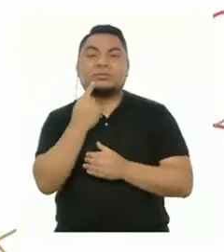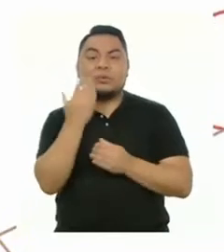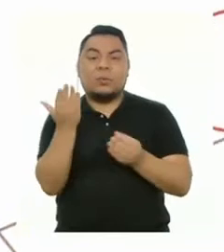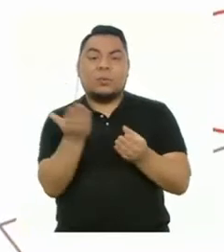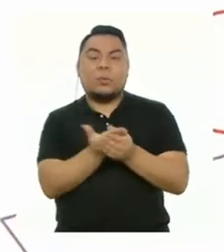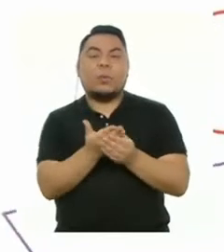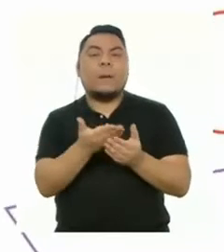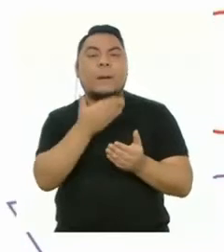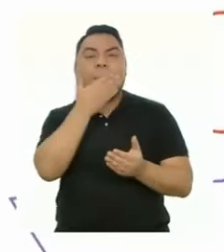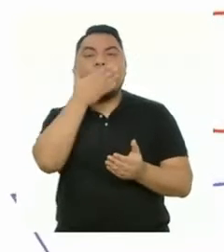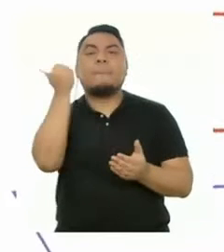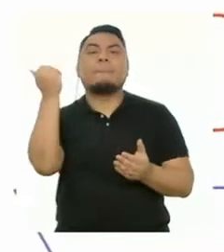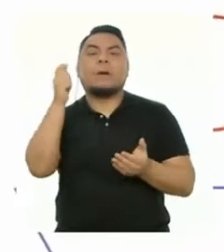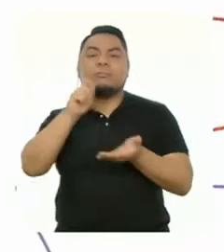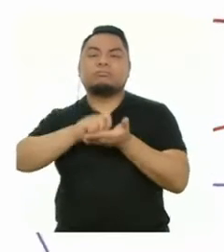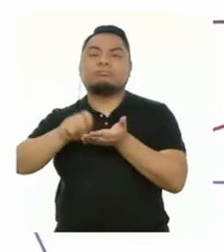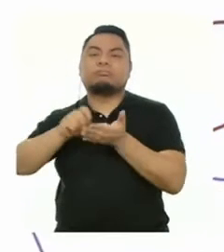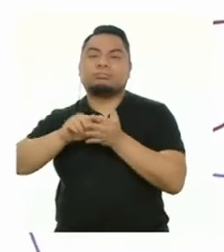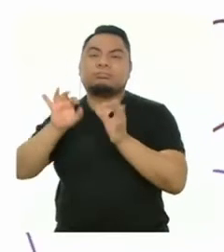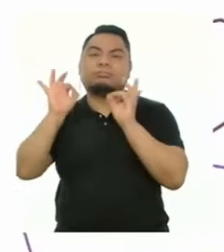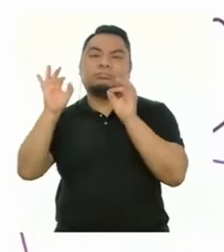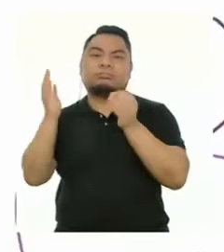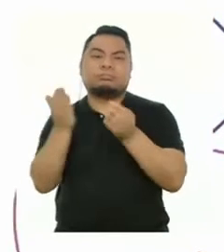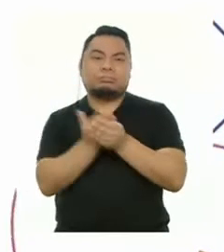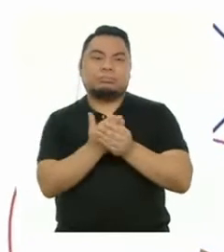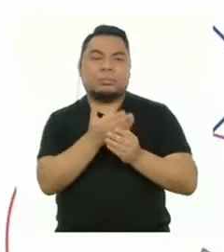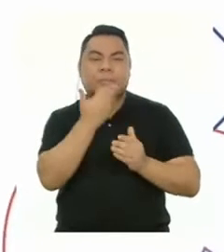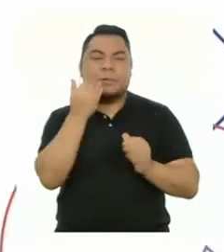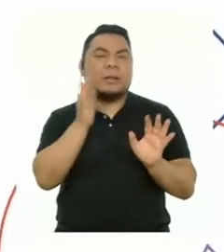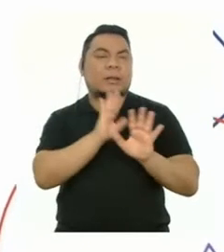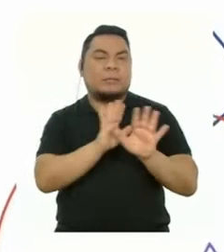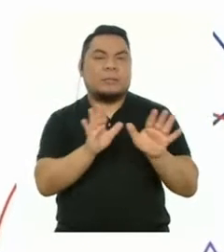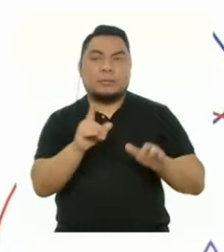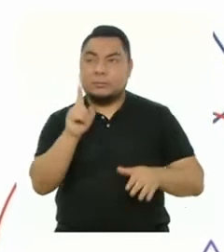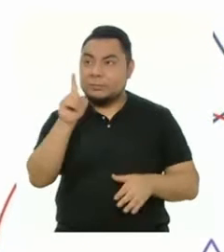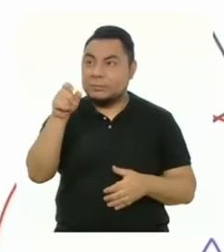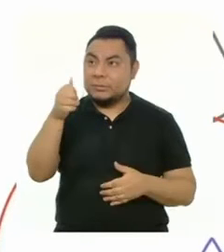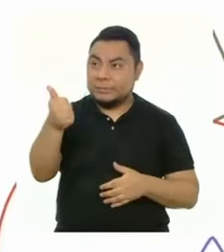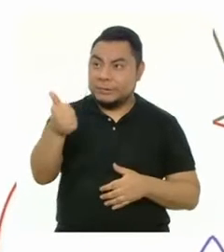guarda sus mejores productos. ¿Está bien así, profesora?